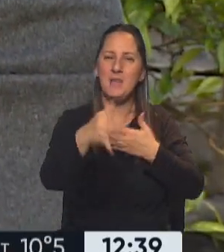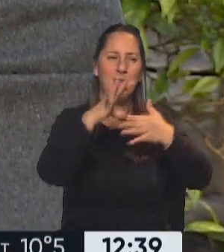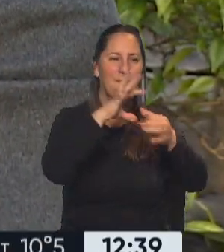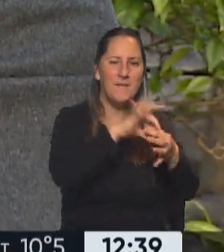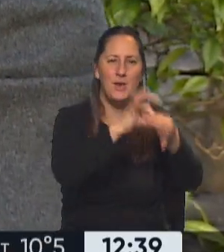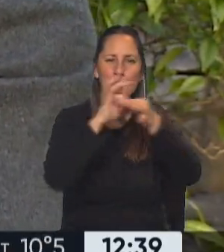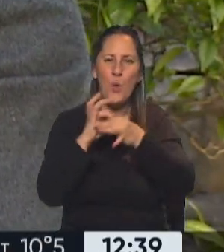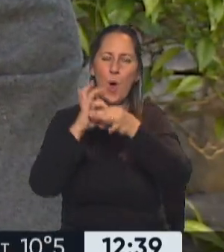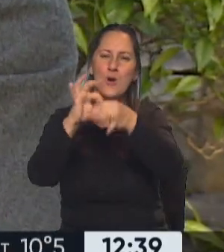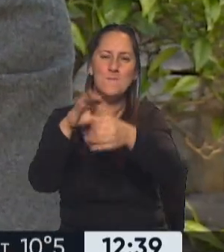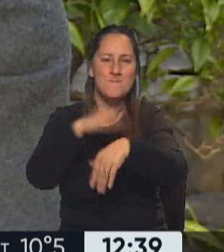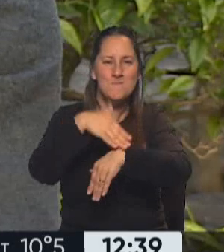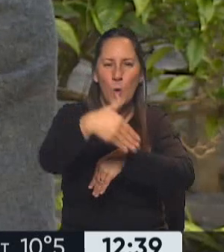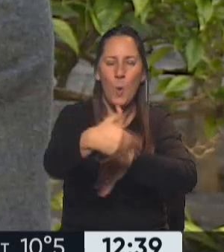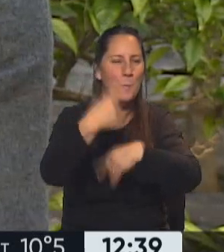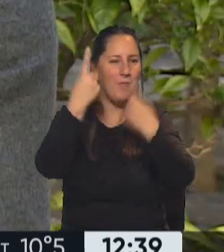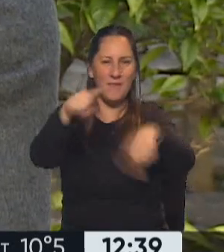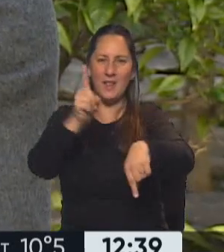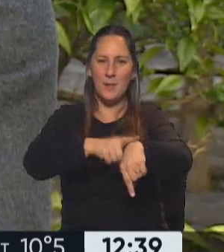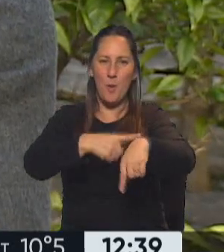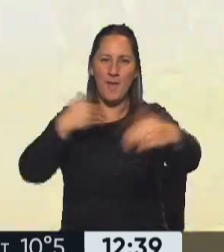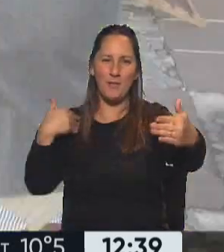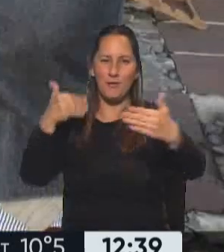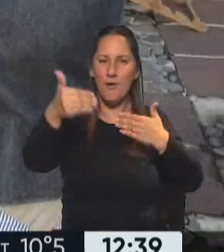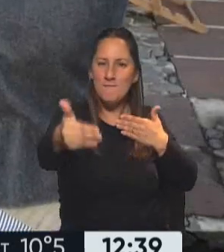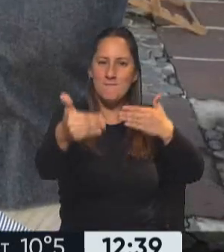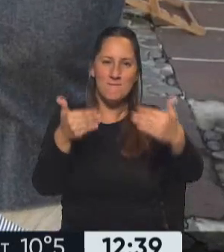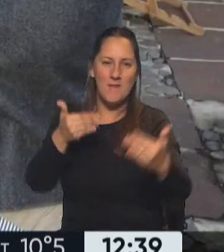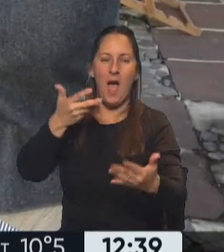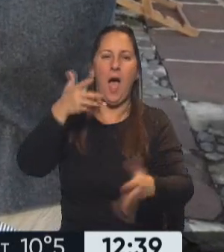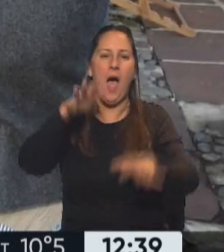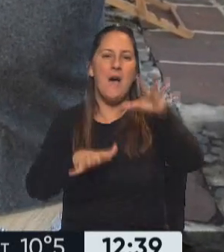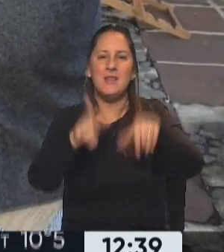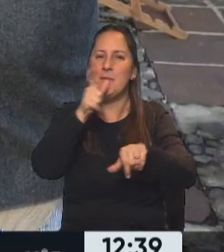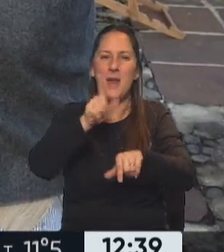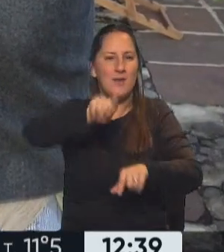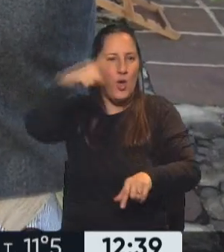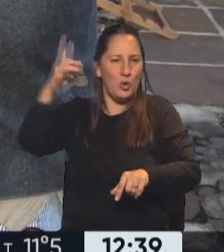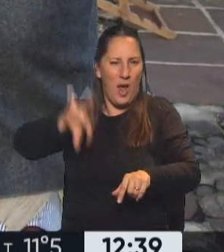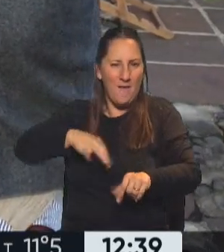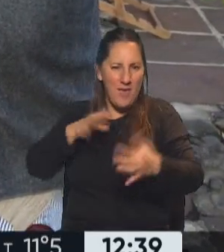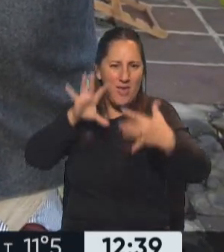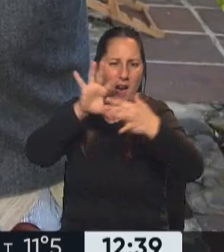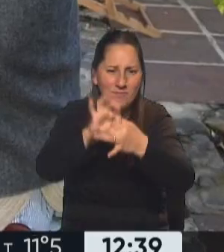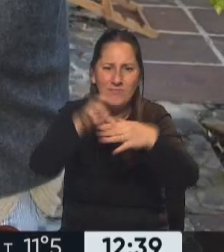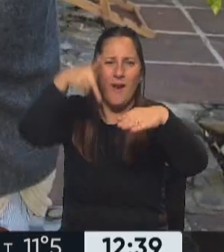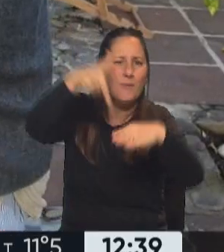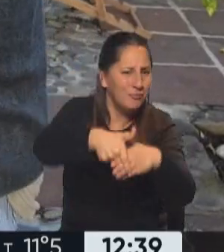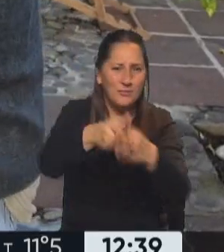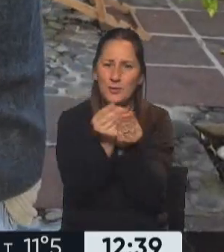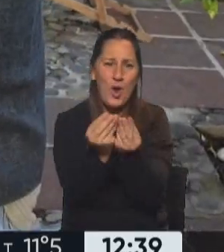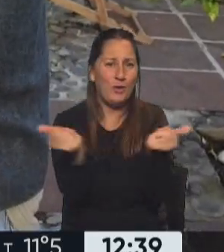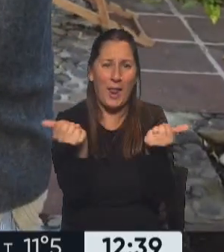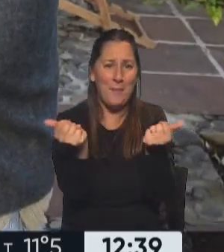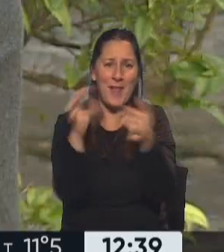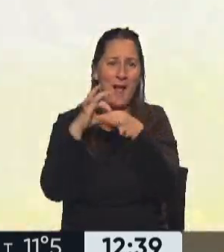atemporales y que a veces da la sensación que fueran de otra vida, y que quedan inconclusos y quizás es